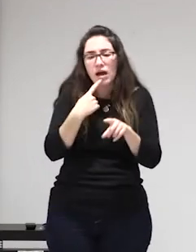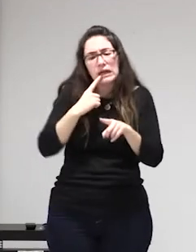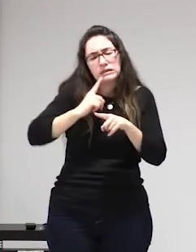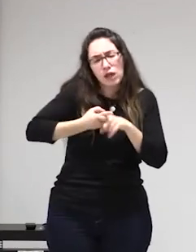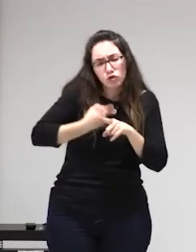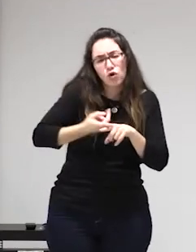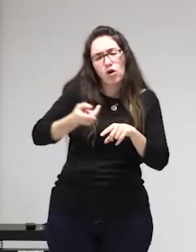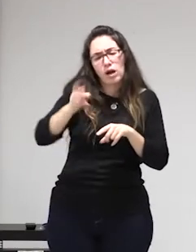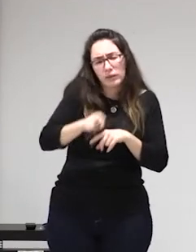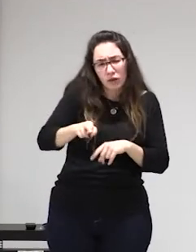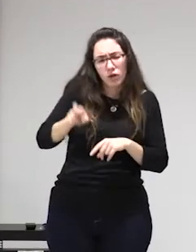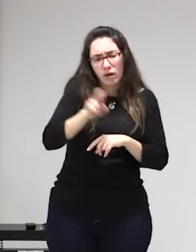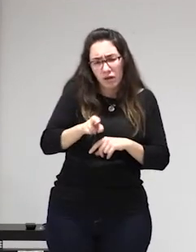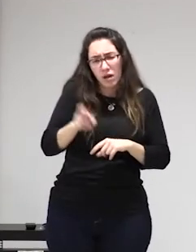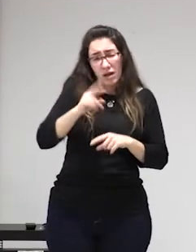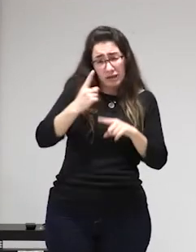contra ellas vale